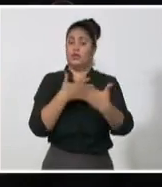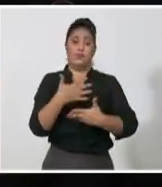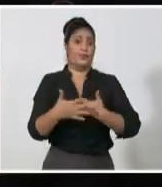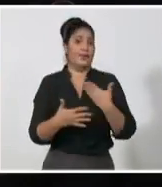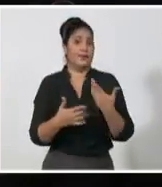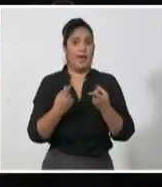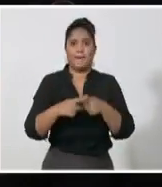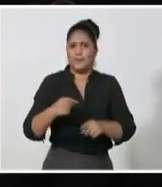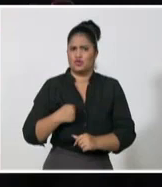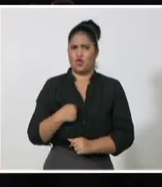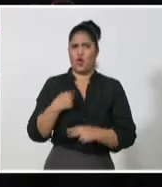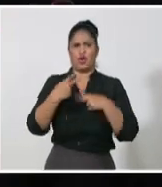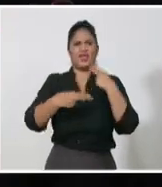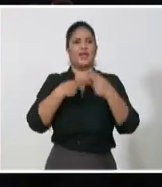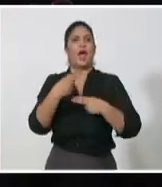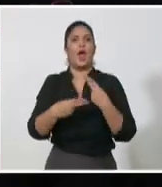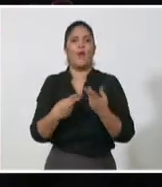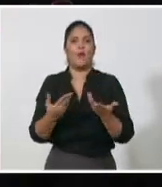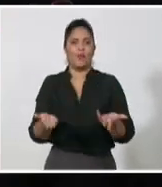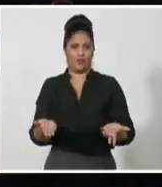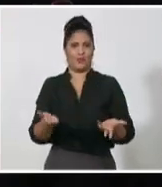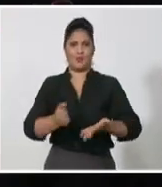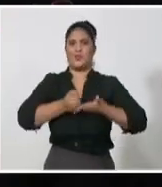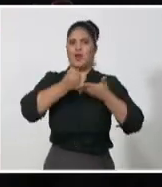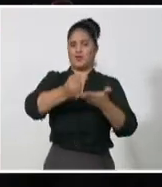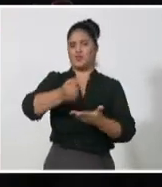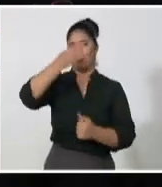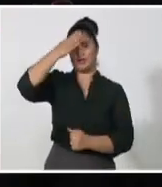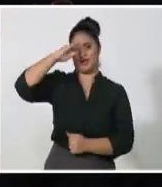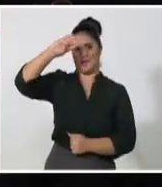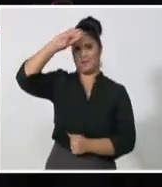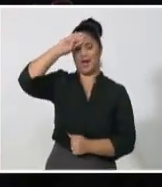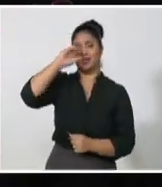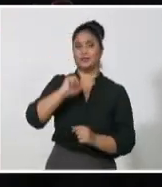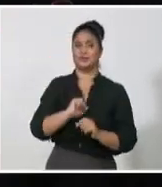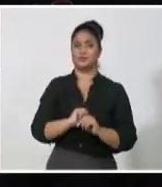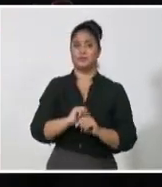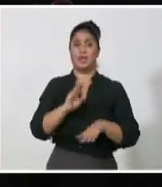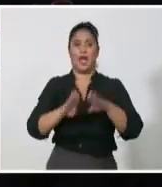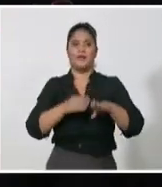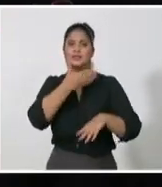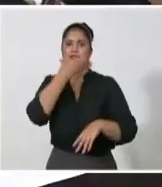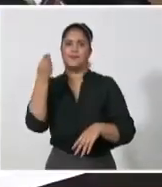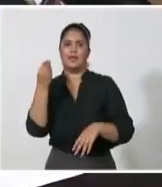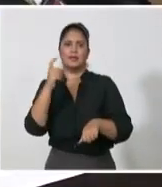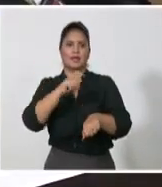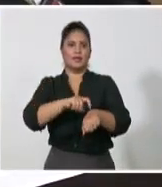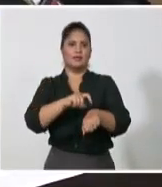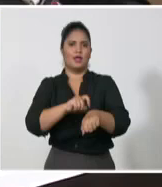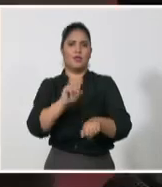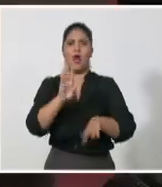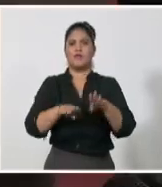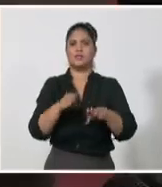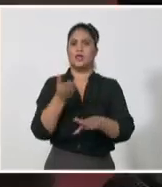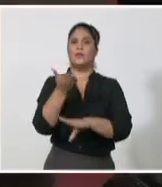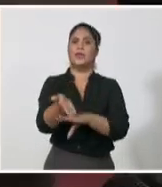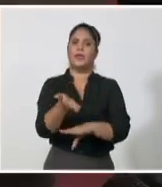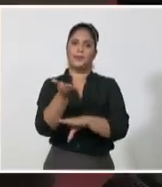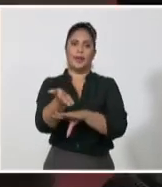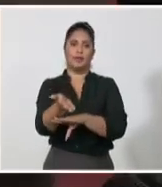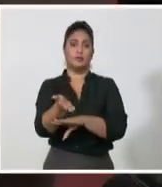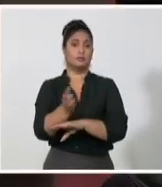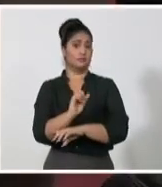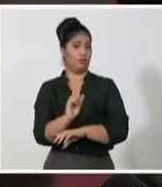nos asignen recursos para poder hacer esto, aquello y lo otro y ocupamos más tiempo y probablemente más energía en pedir que en generar. La